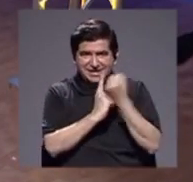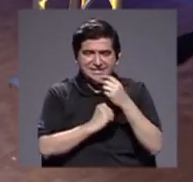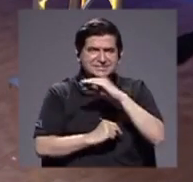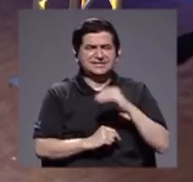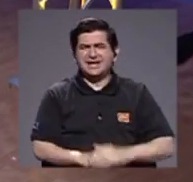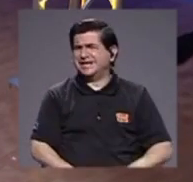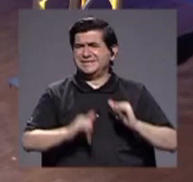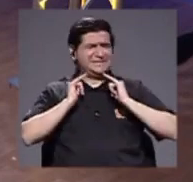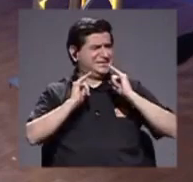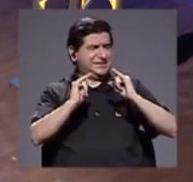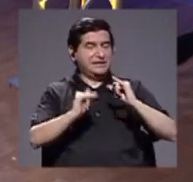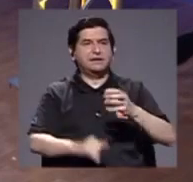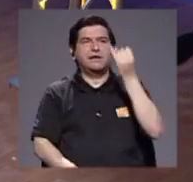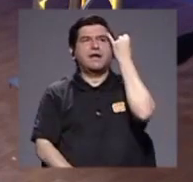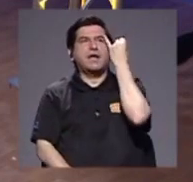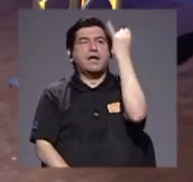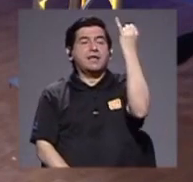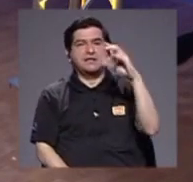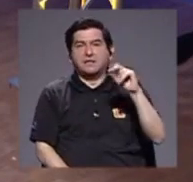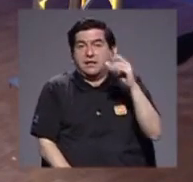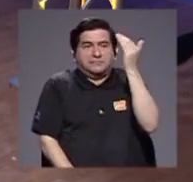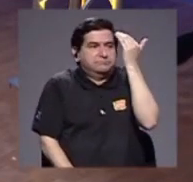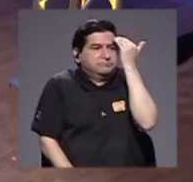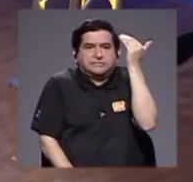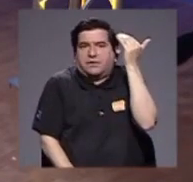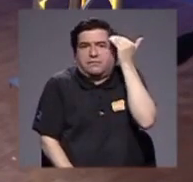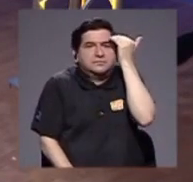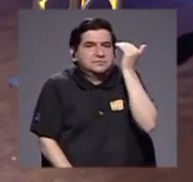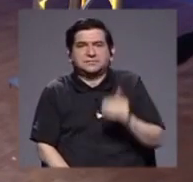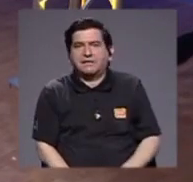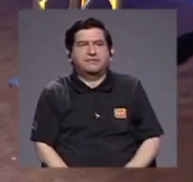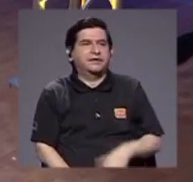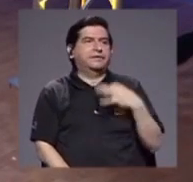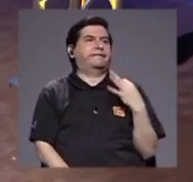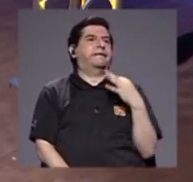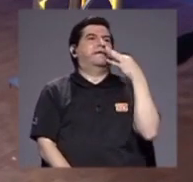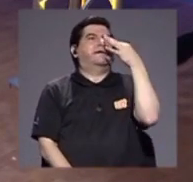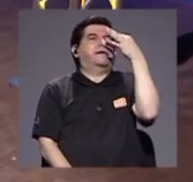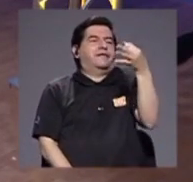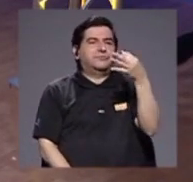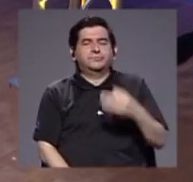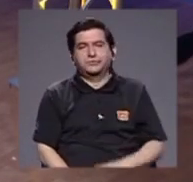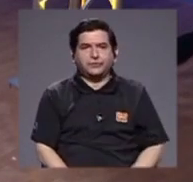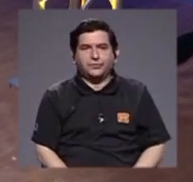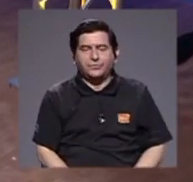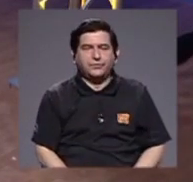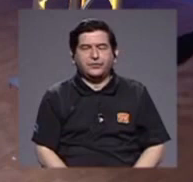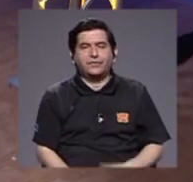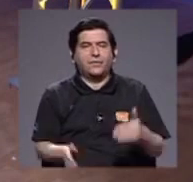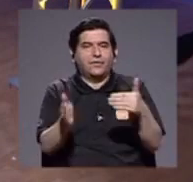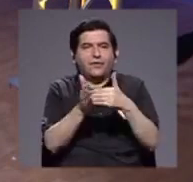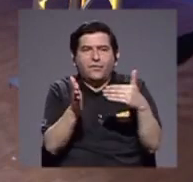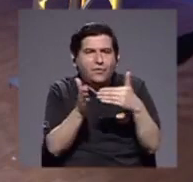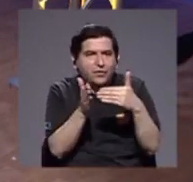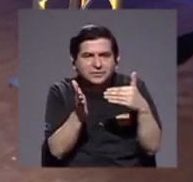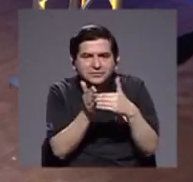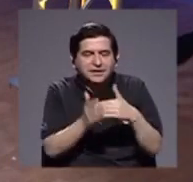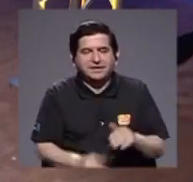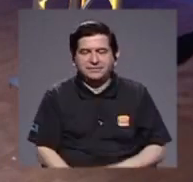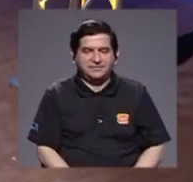con la idea de que no se sabe cuándo el empleo volverá a